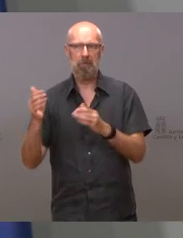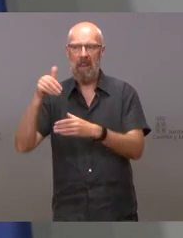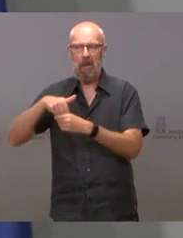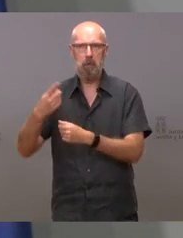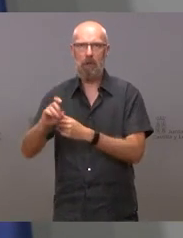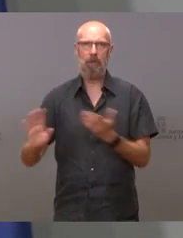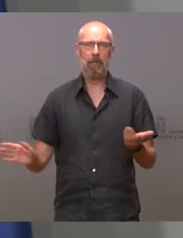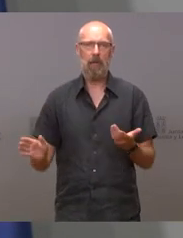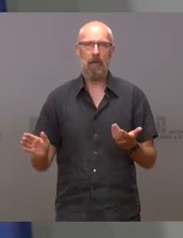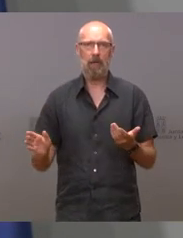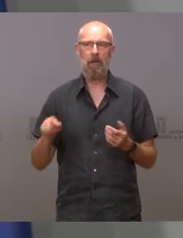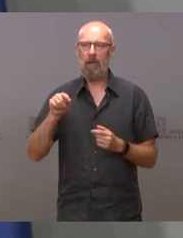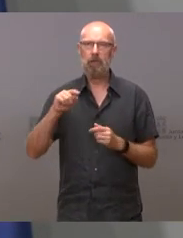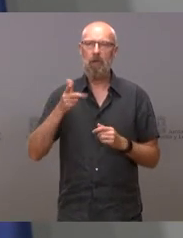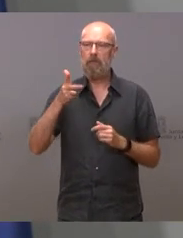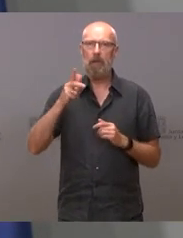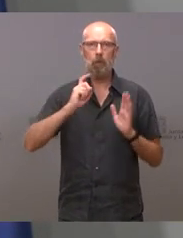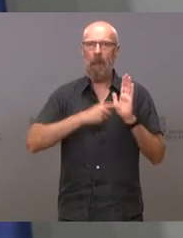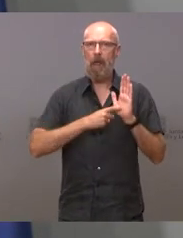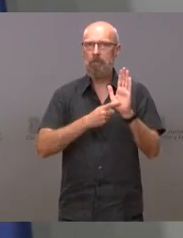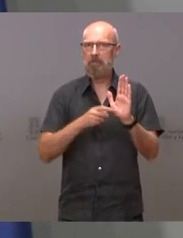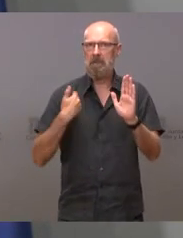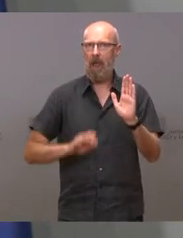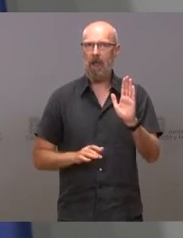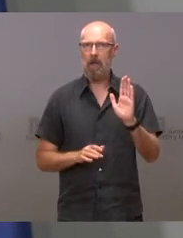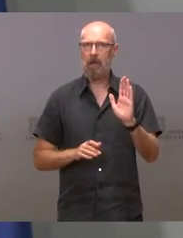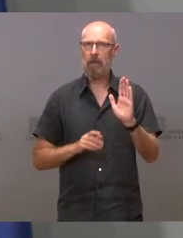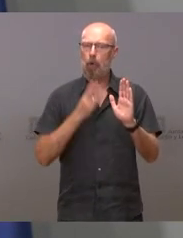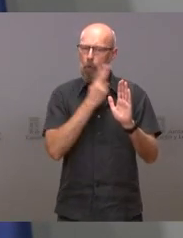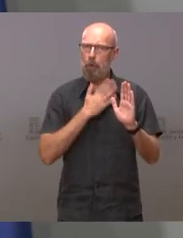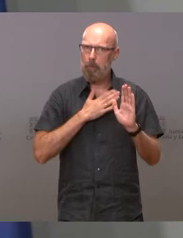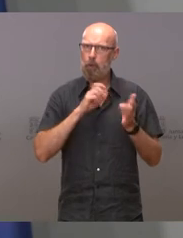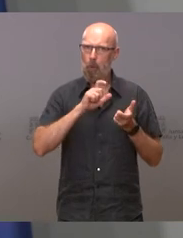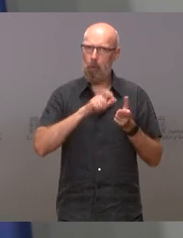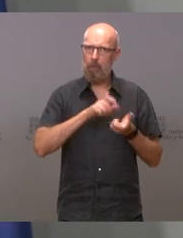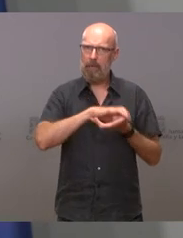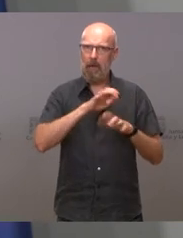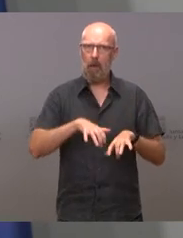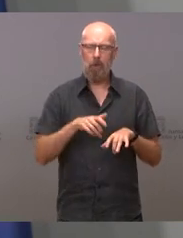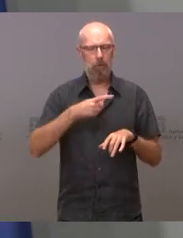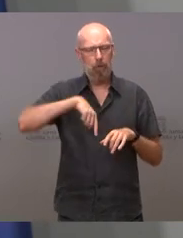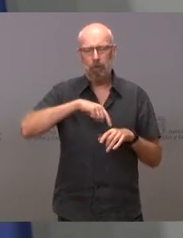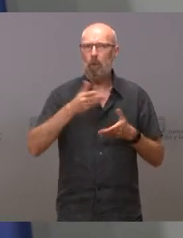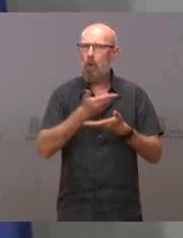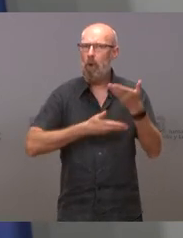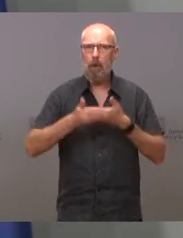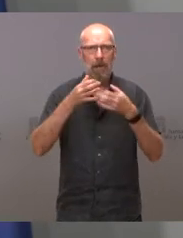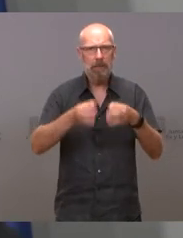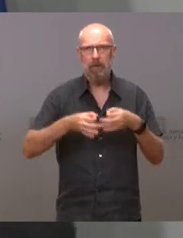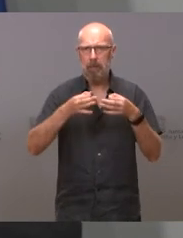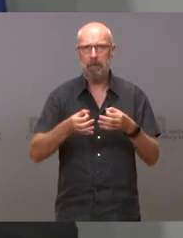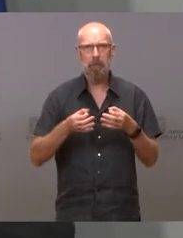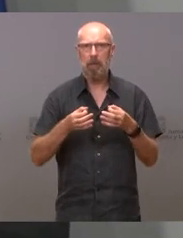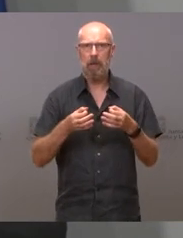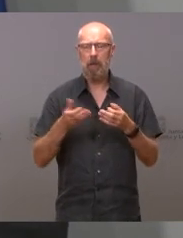es un compromiso de la Junta de Castilla y León en el que vamos a colaborar en todas estas exhumaciones en identificarlas siempre que sea